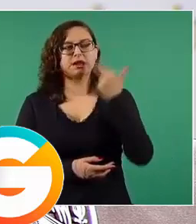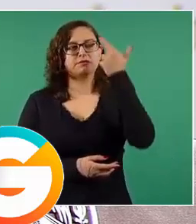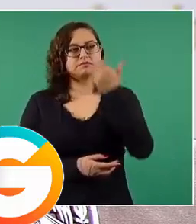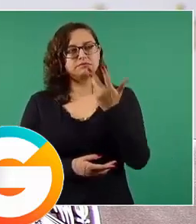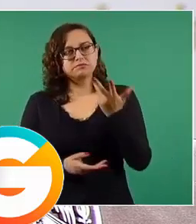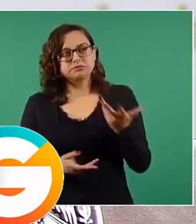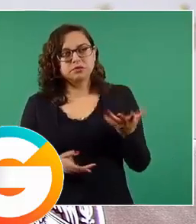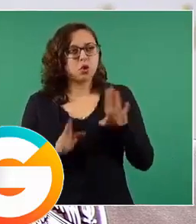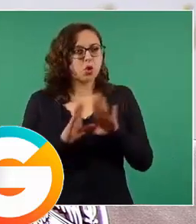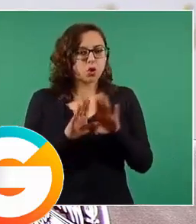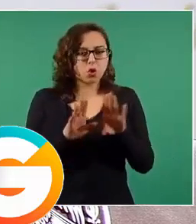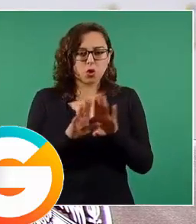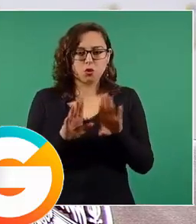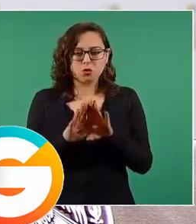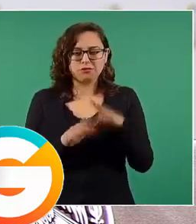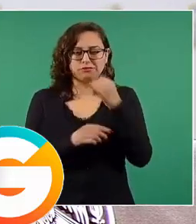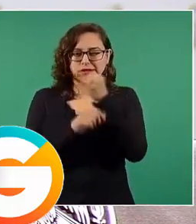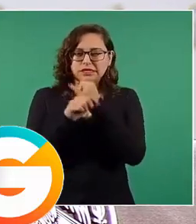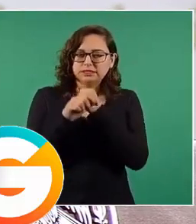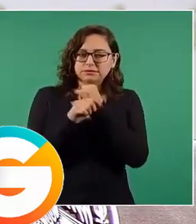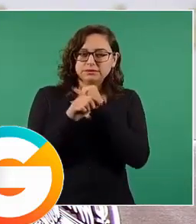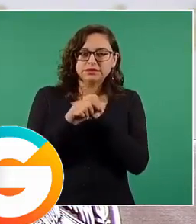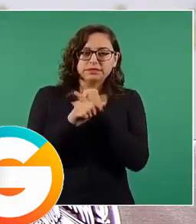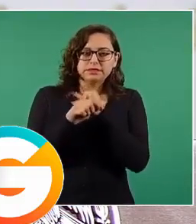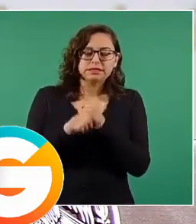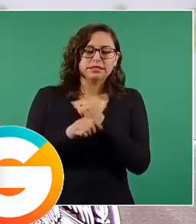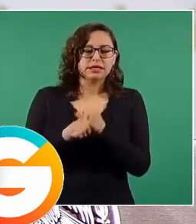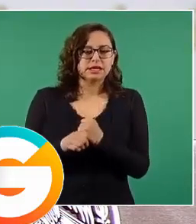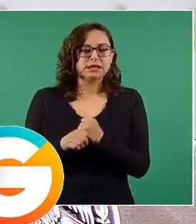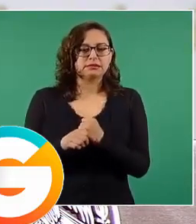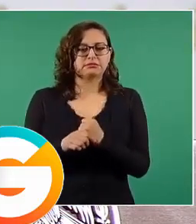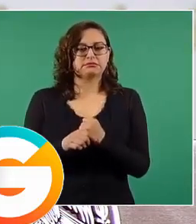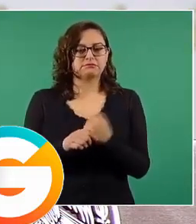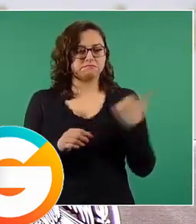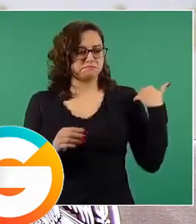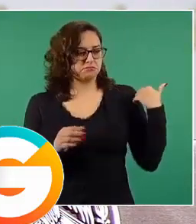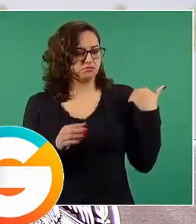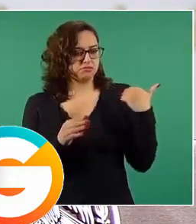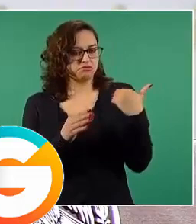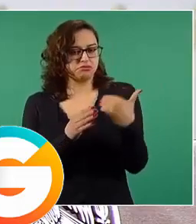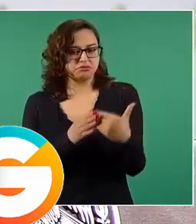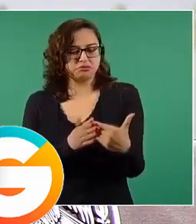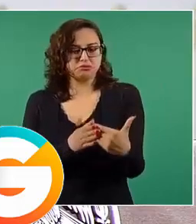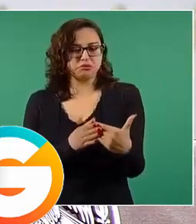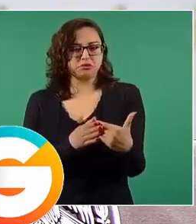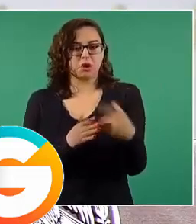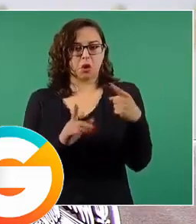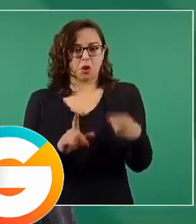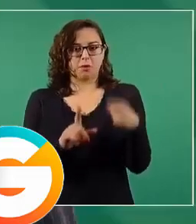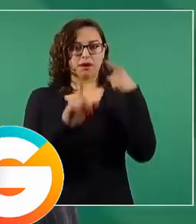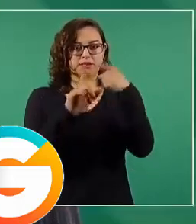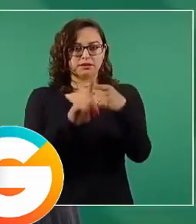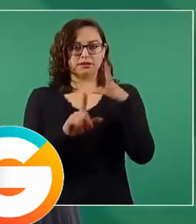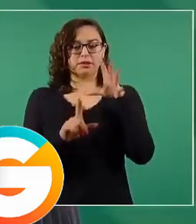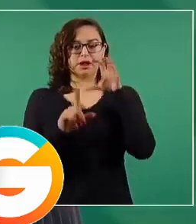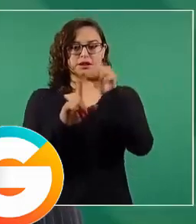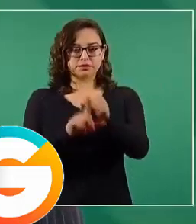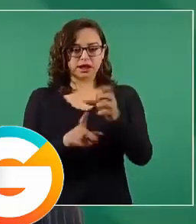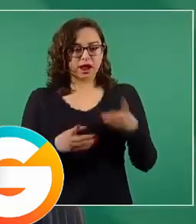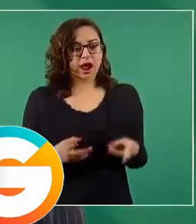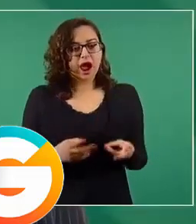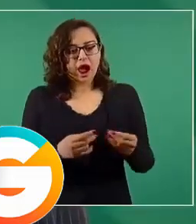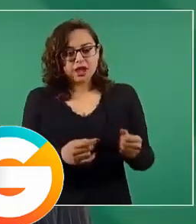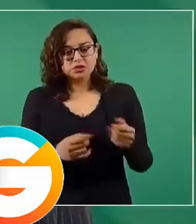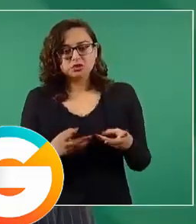se ha gastado para lograr este propósito y cuáles han sido